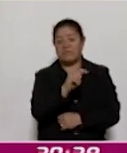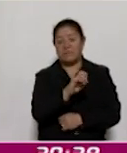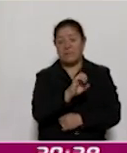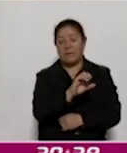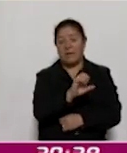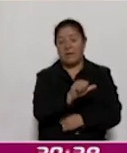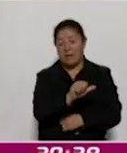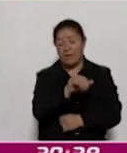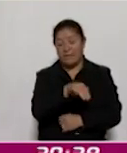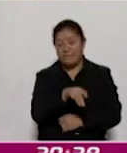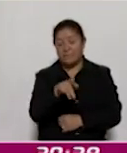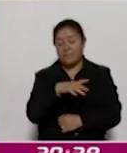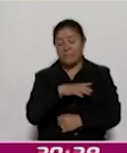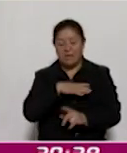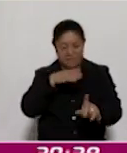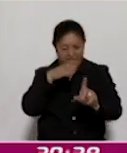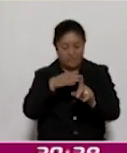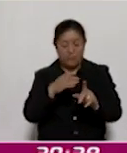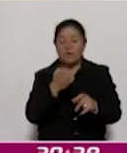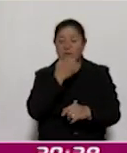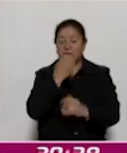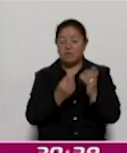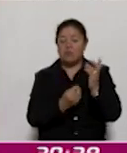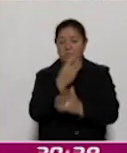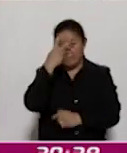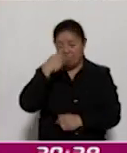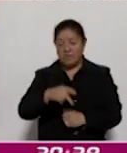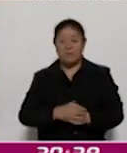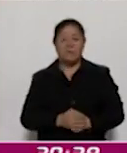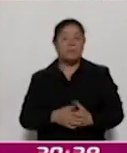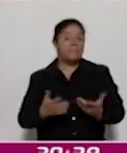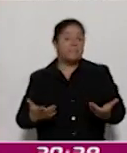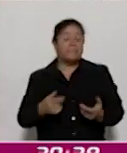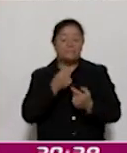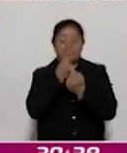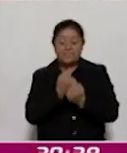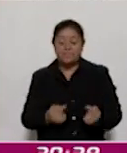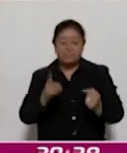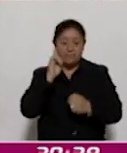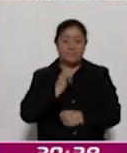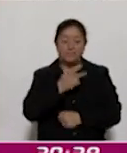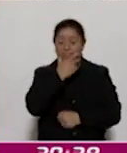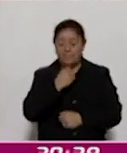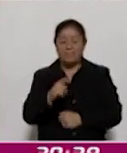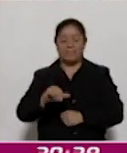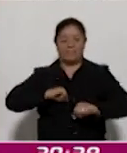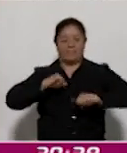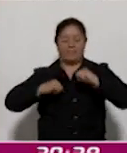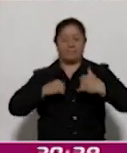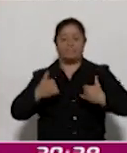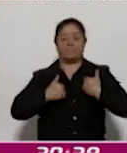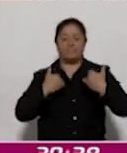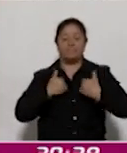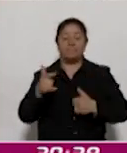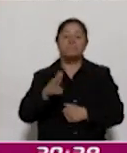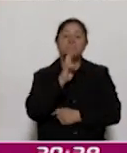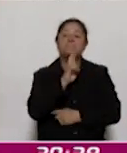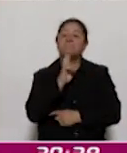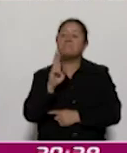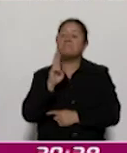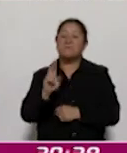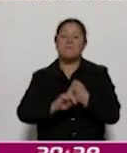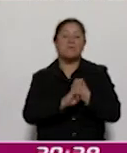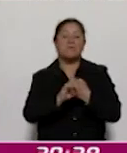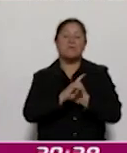del enfoque de la nueva escuela mexicana y como tal, pues las niñas, los niños, los adolescentes y jóvenes están resolviendo problemáticas